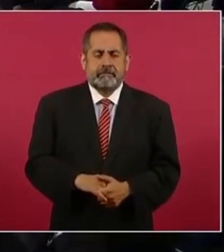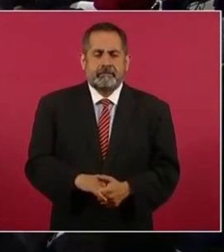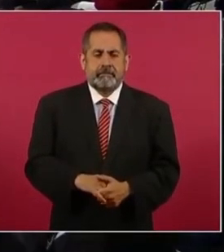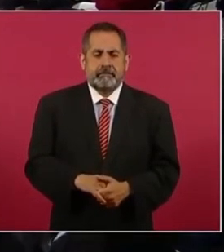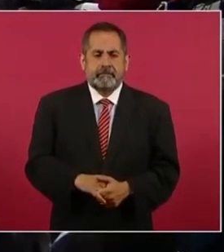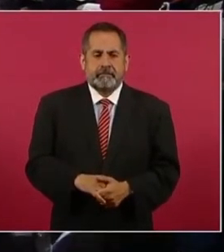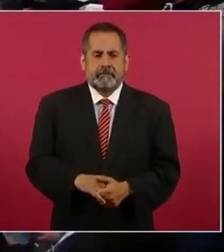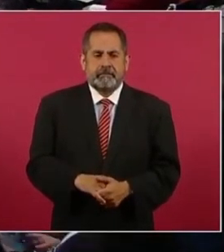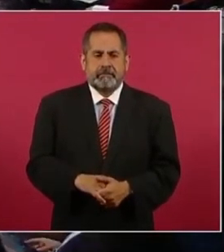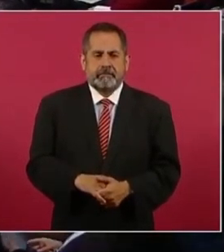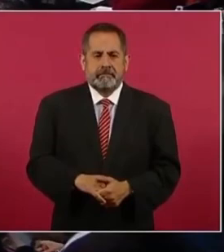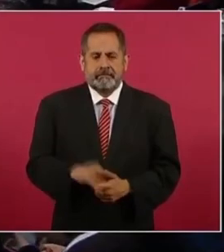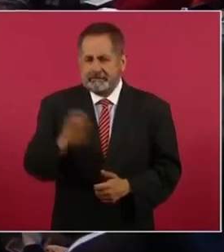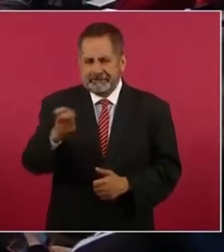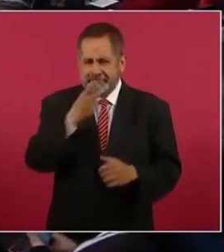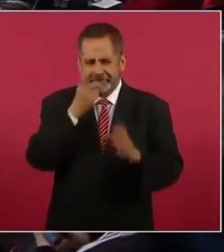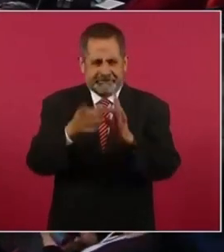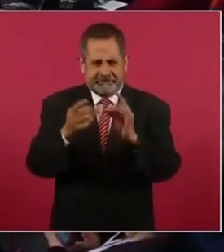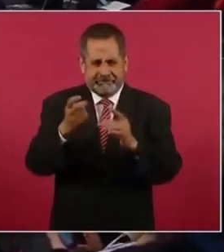aquí está mire